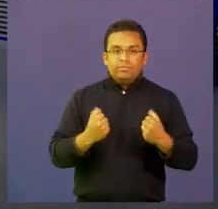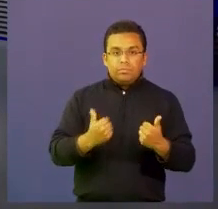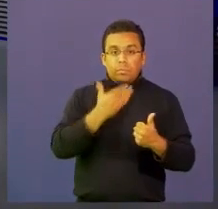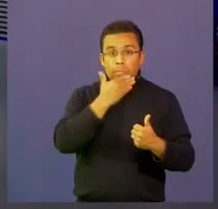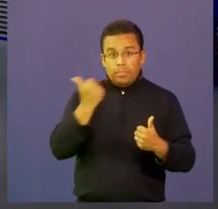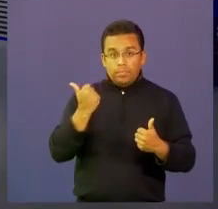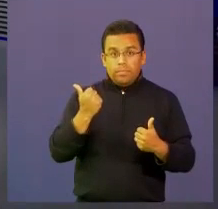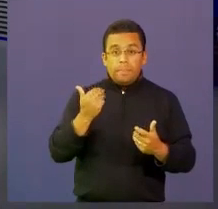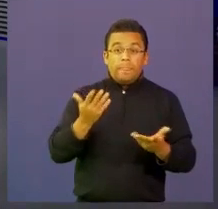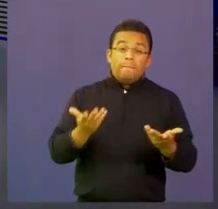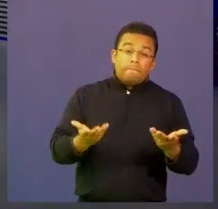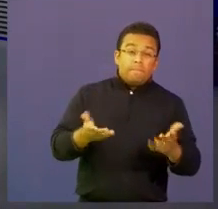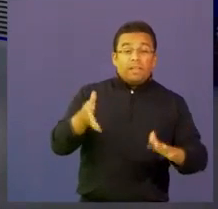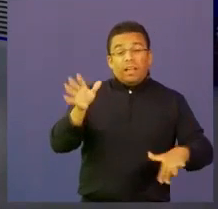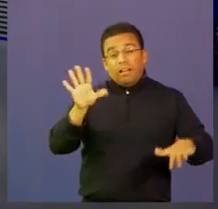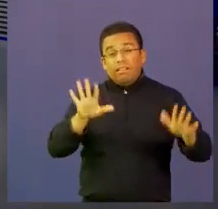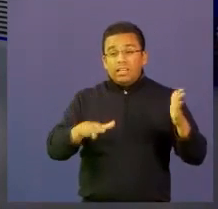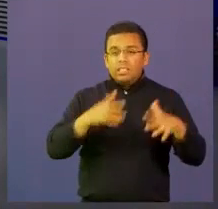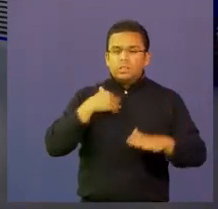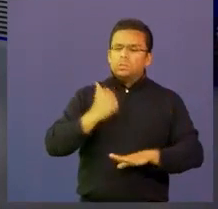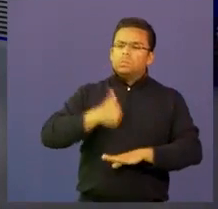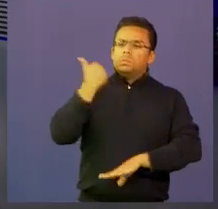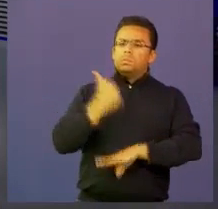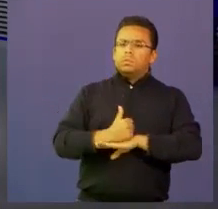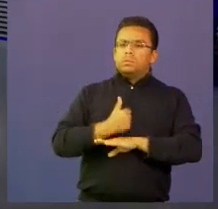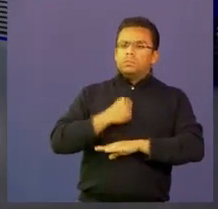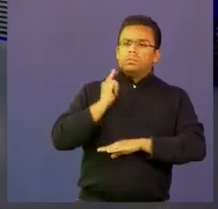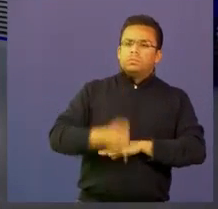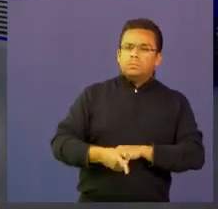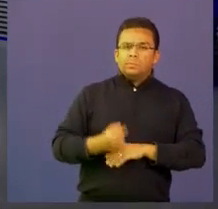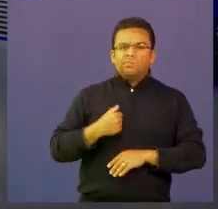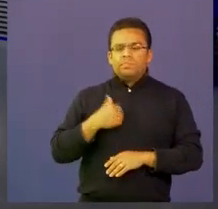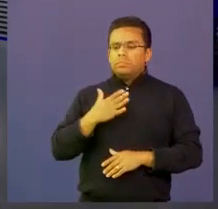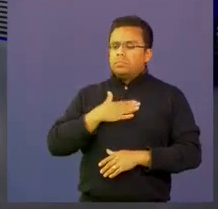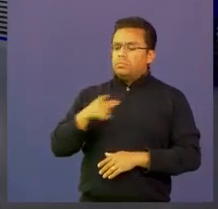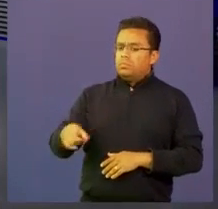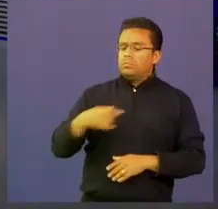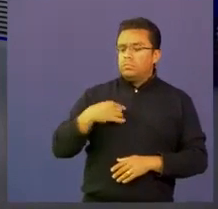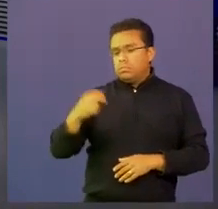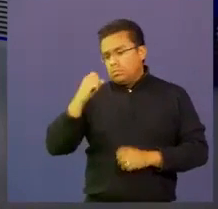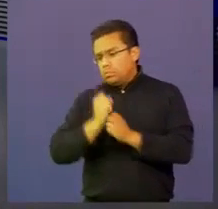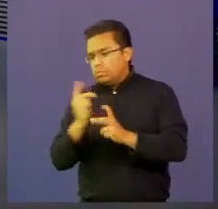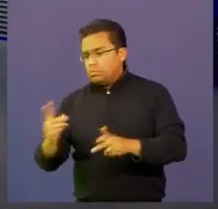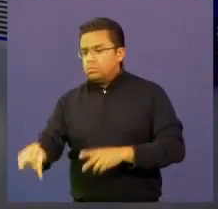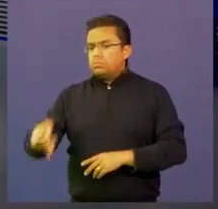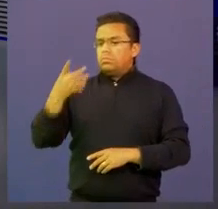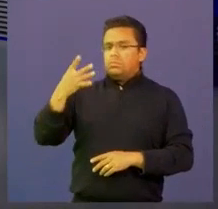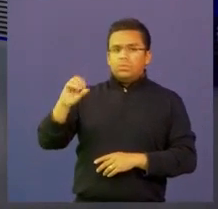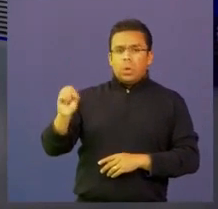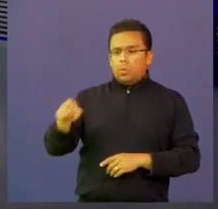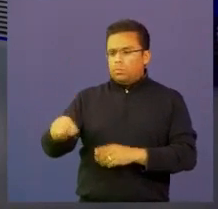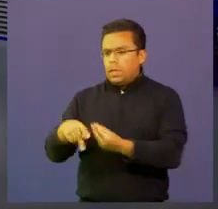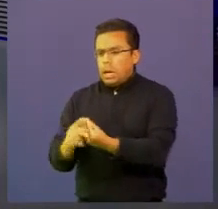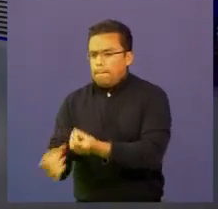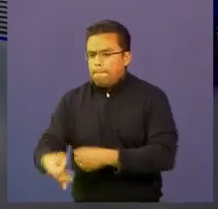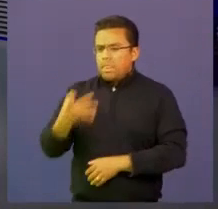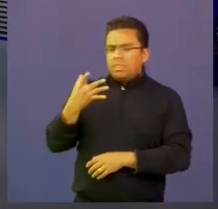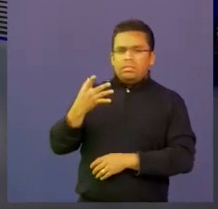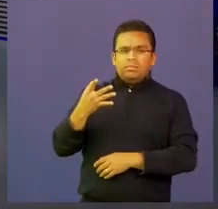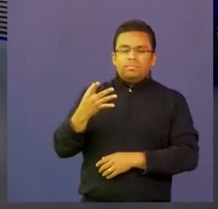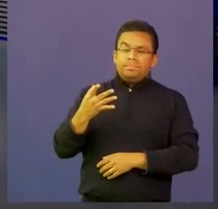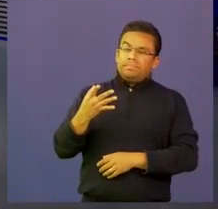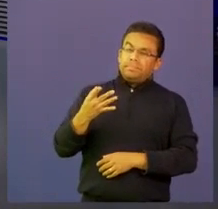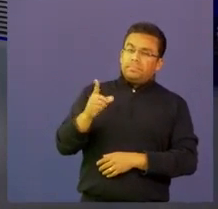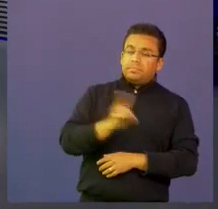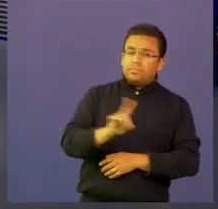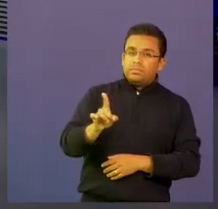poco a veces el sesgo de la autoridad y de que de pronto el estudiante sepa más que yo o use la herramienta mejor que yo, creo que cuando los ponemos